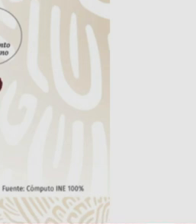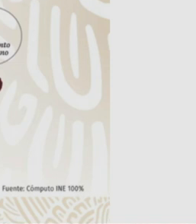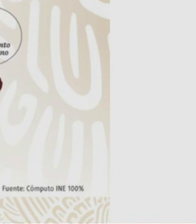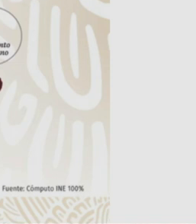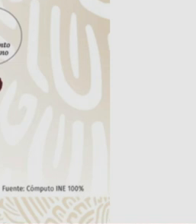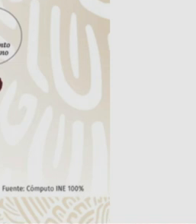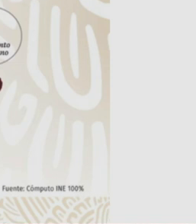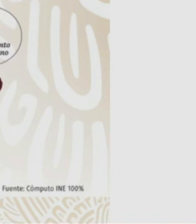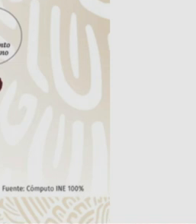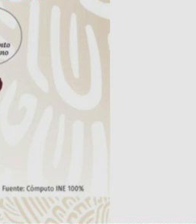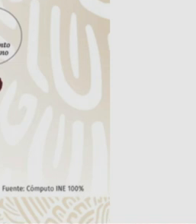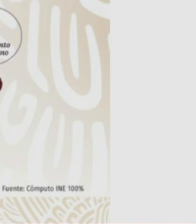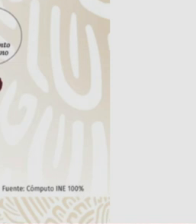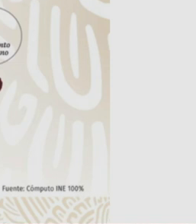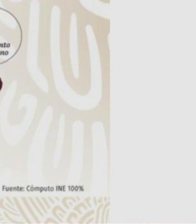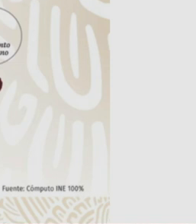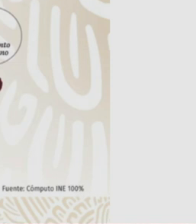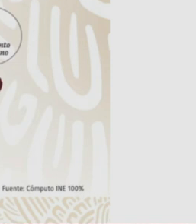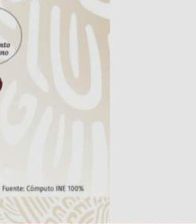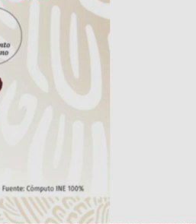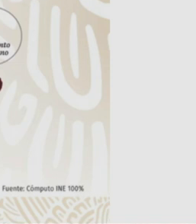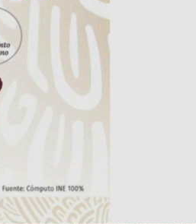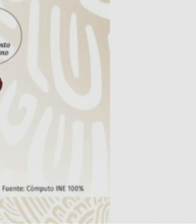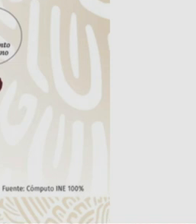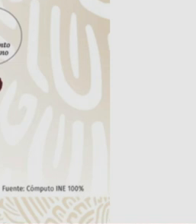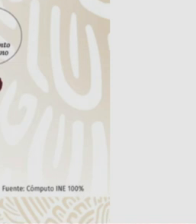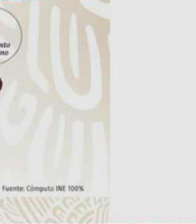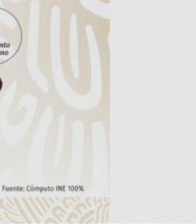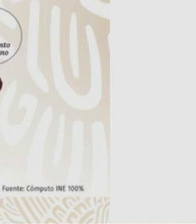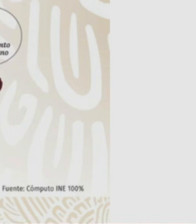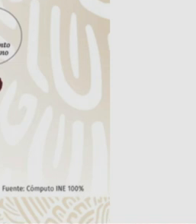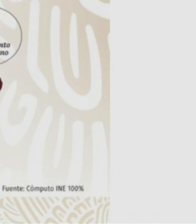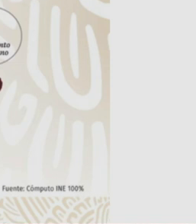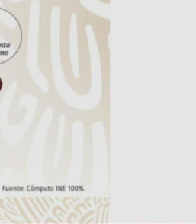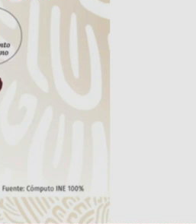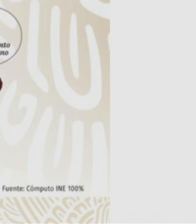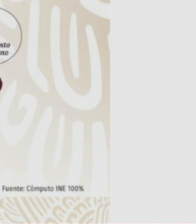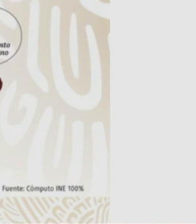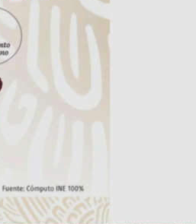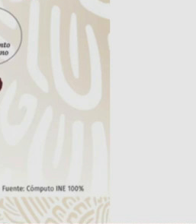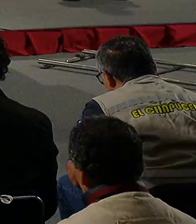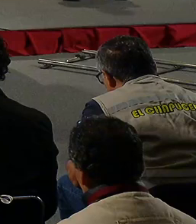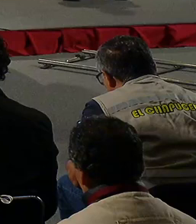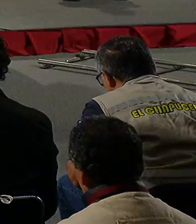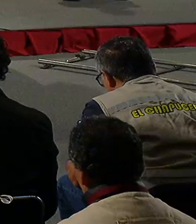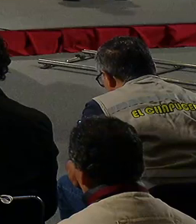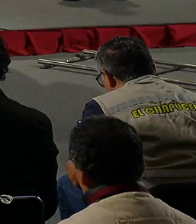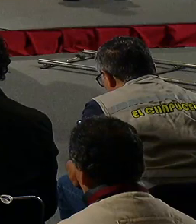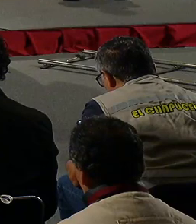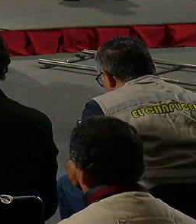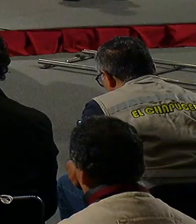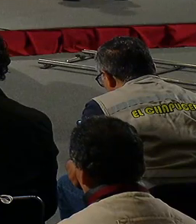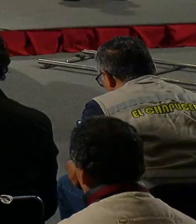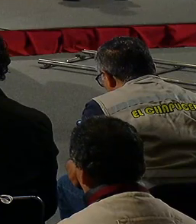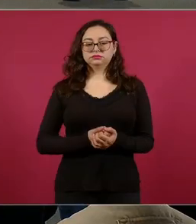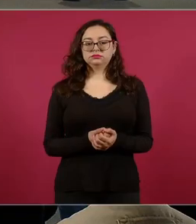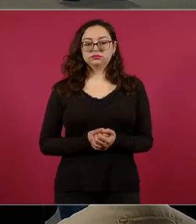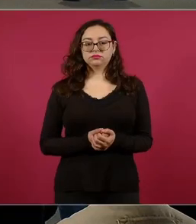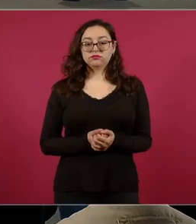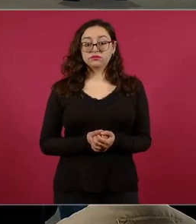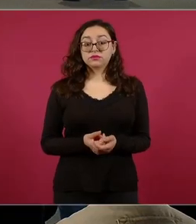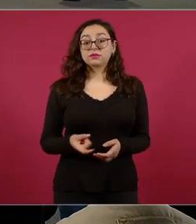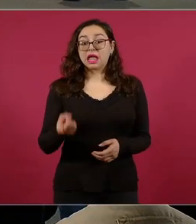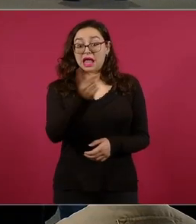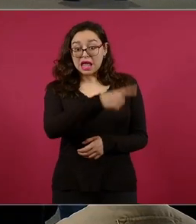cuenta que no llevan la razón y que quieren agandallarse lo que no ganaron en las